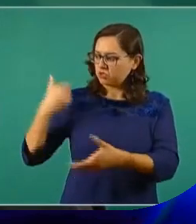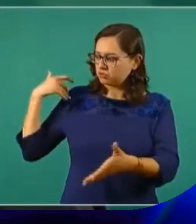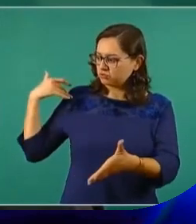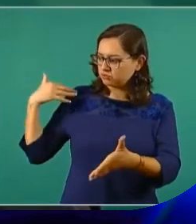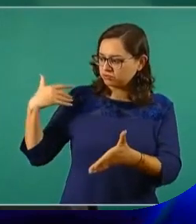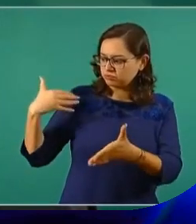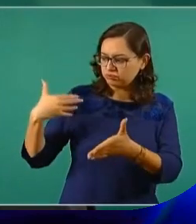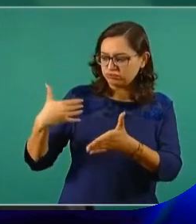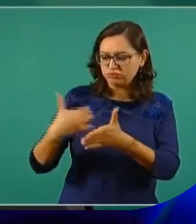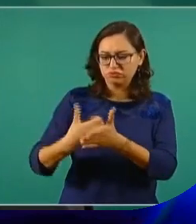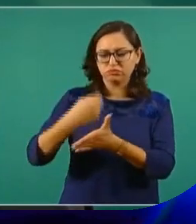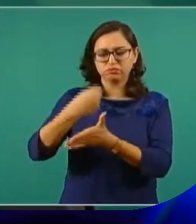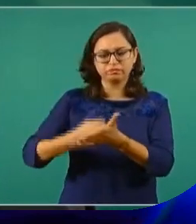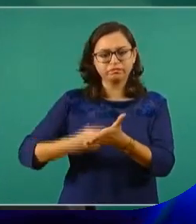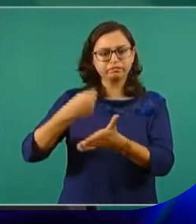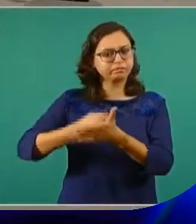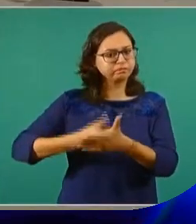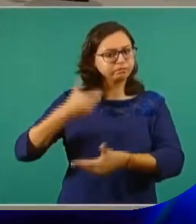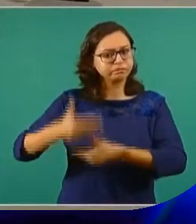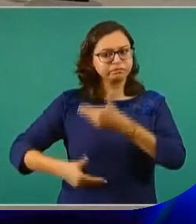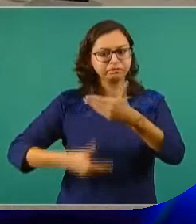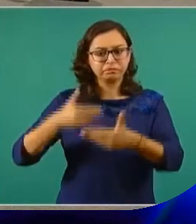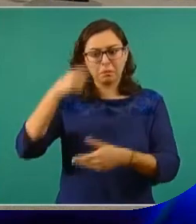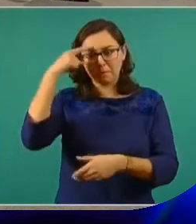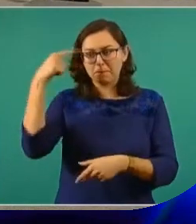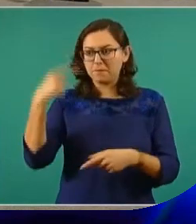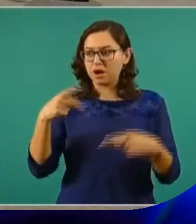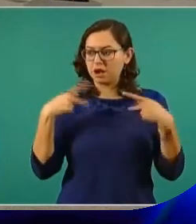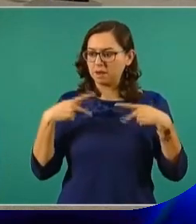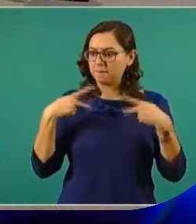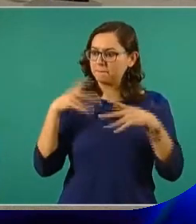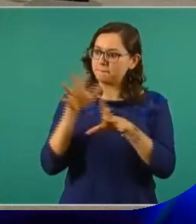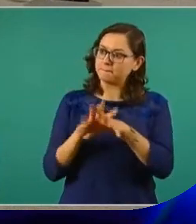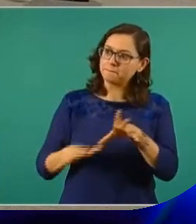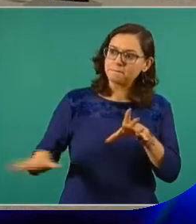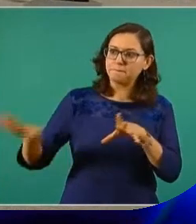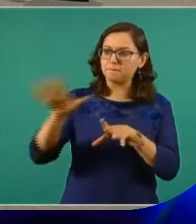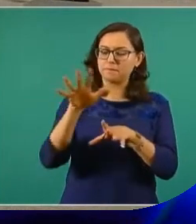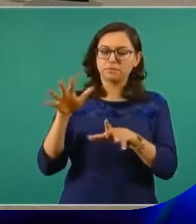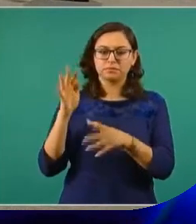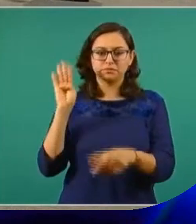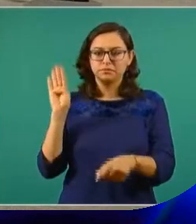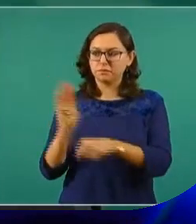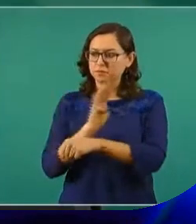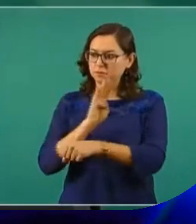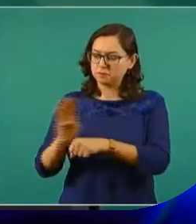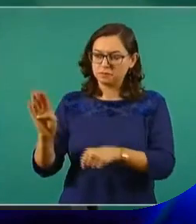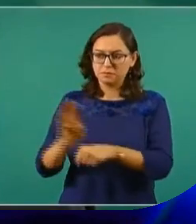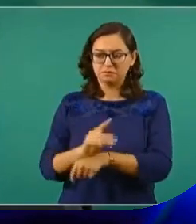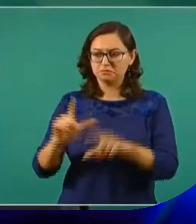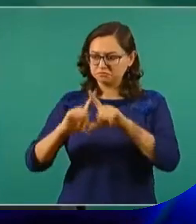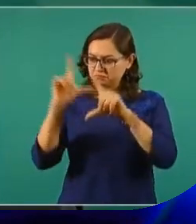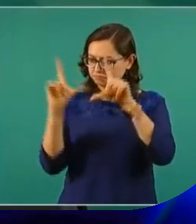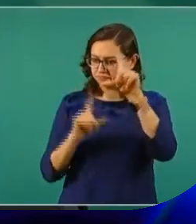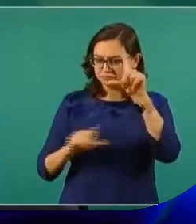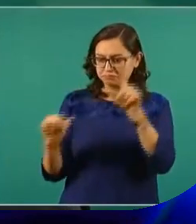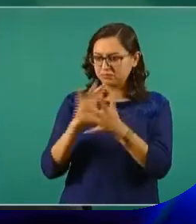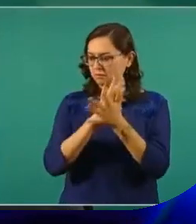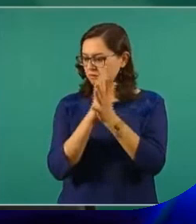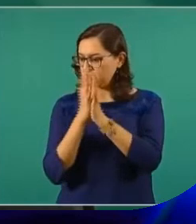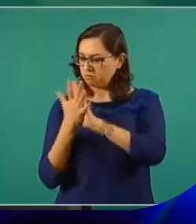a cabo en beneficio de la gente, que es la causa de la transformación. Yo ya no me pertenezco, por eso también,